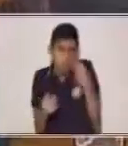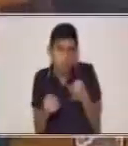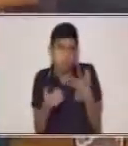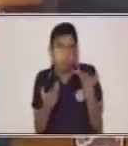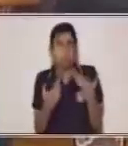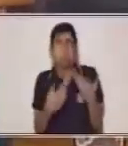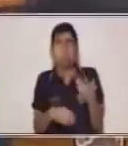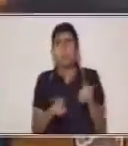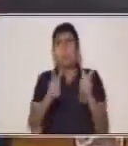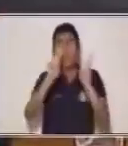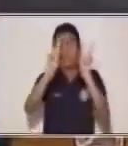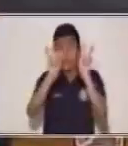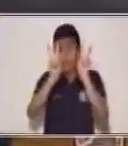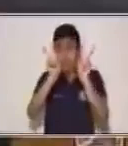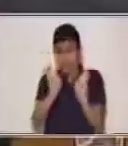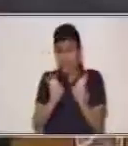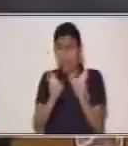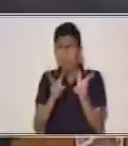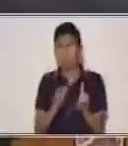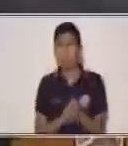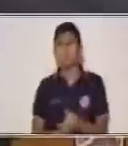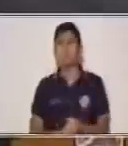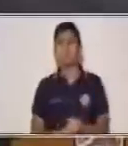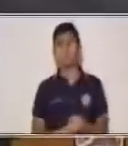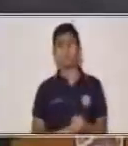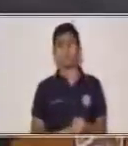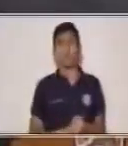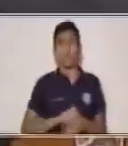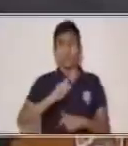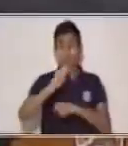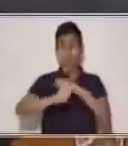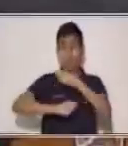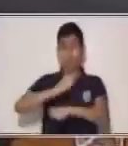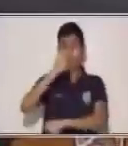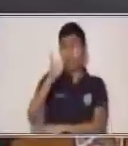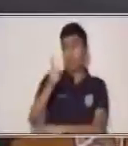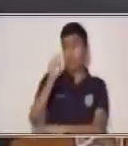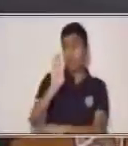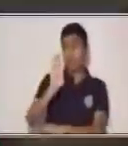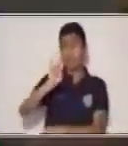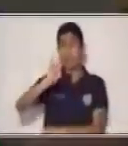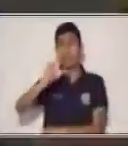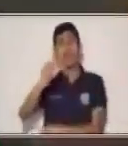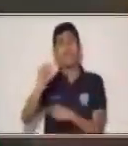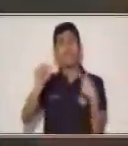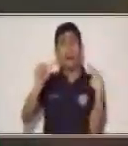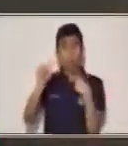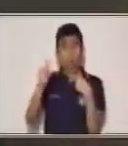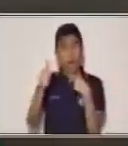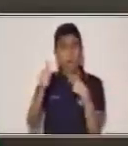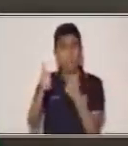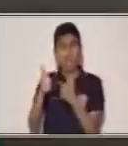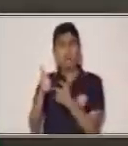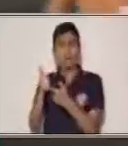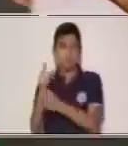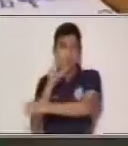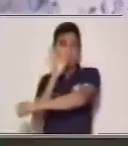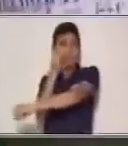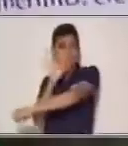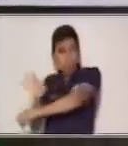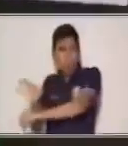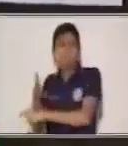Los temas. La fábula, la mayoría de veces, trata temas